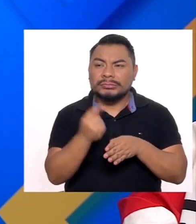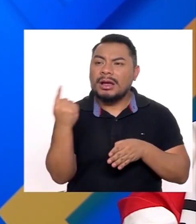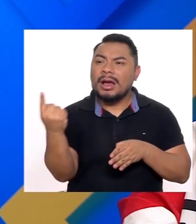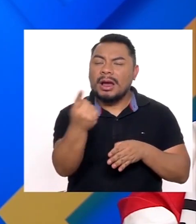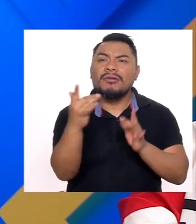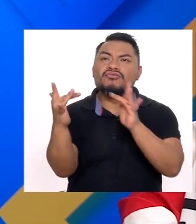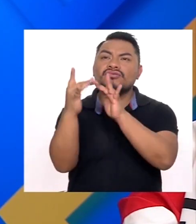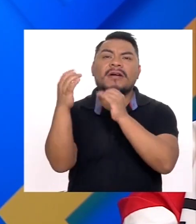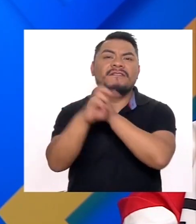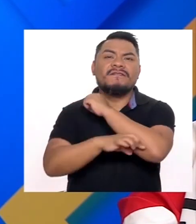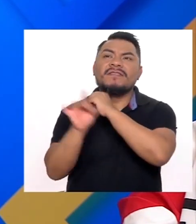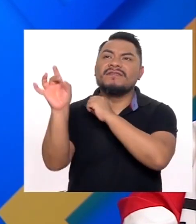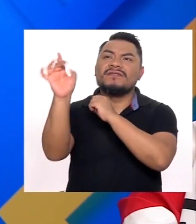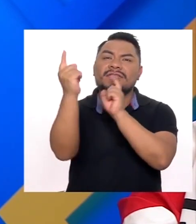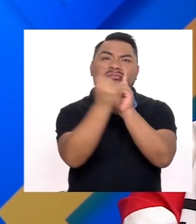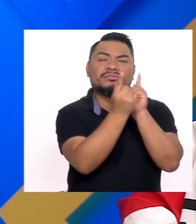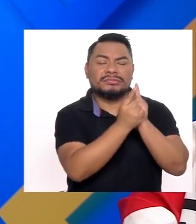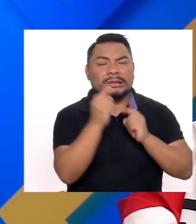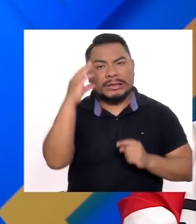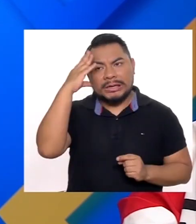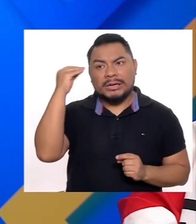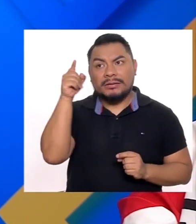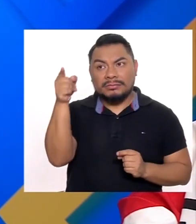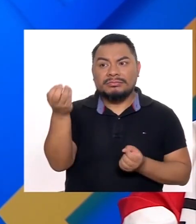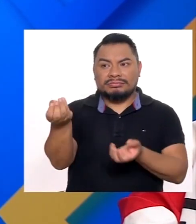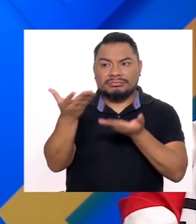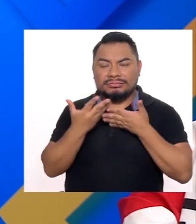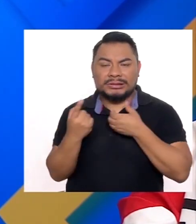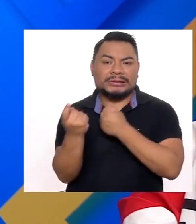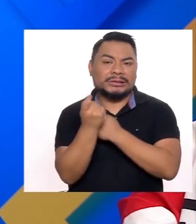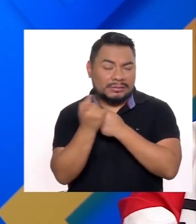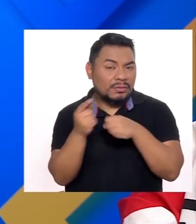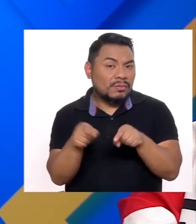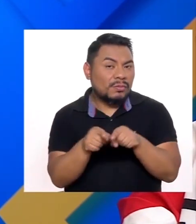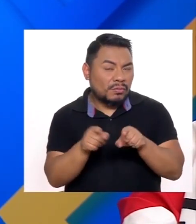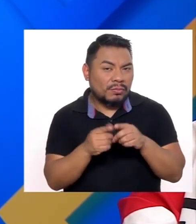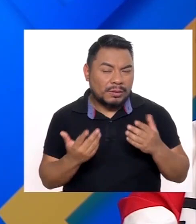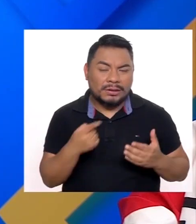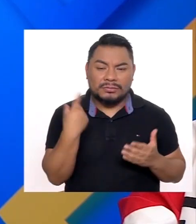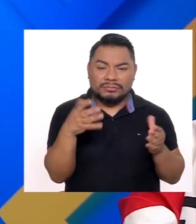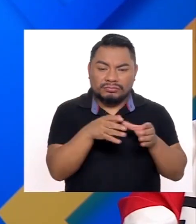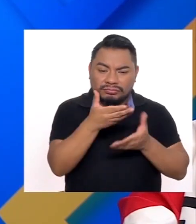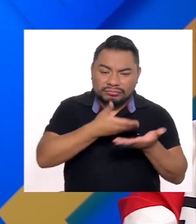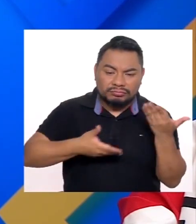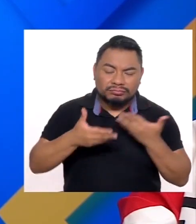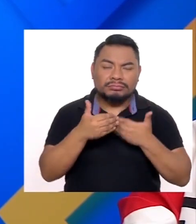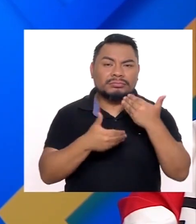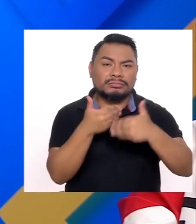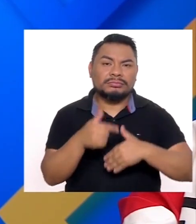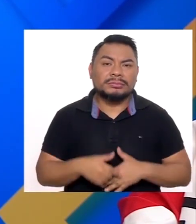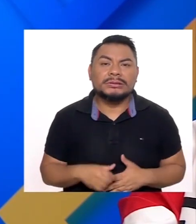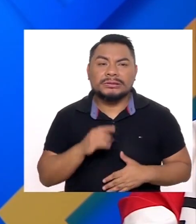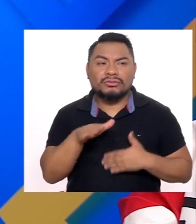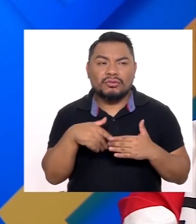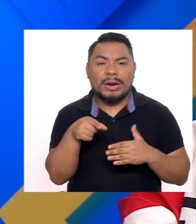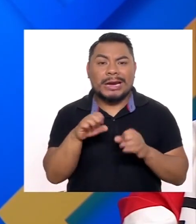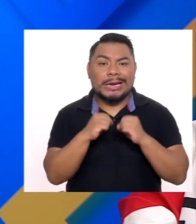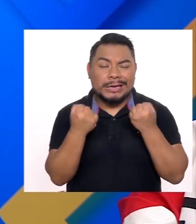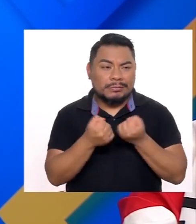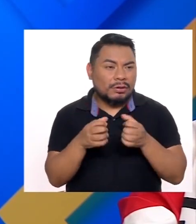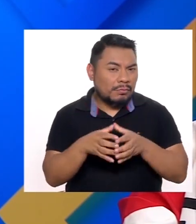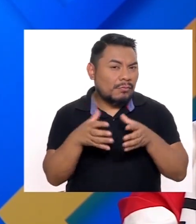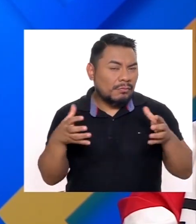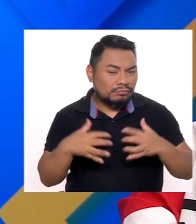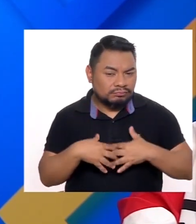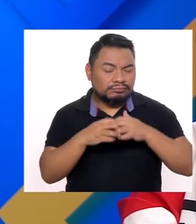Fogueando afuera Y traen sus experiencias Y nos enseñan Pues nos enseñan A los que de repente No podemos viajar mucho Y de eso Ya va creciendo Todo el equipo Creo